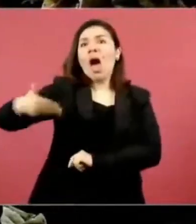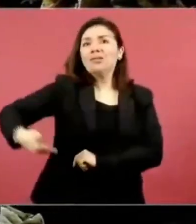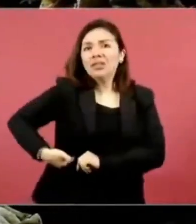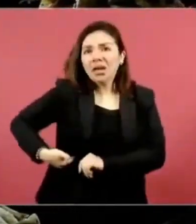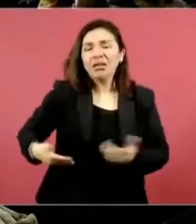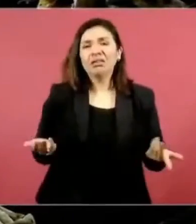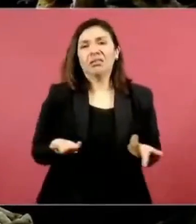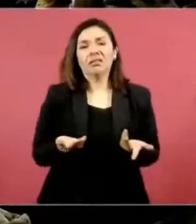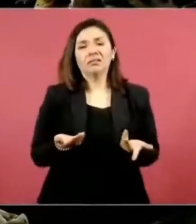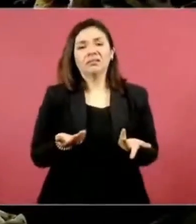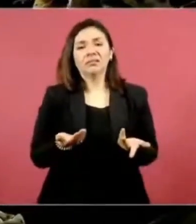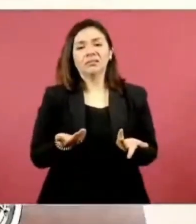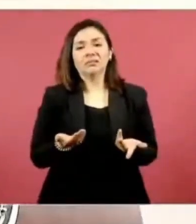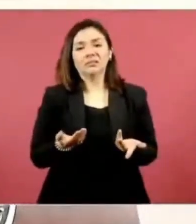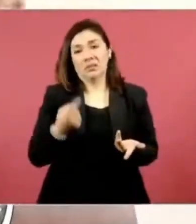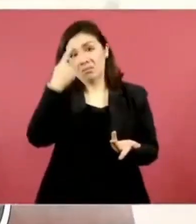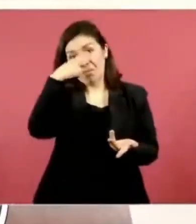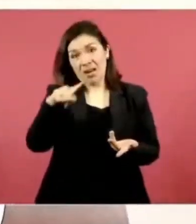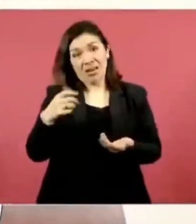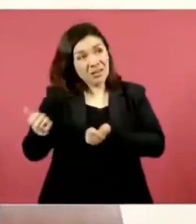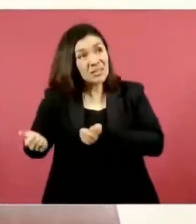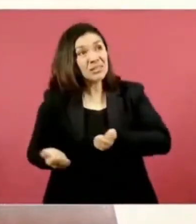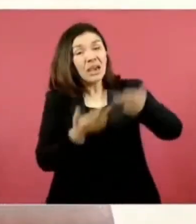en el traslado no no que no